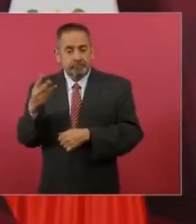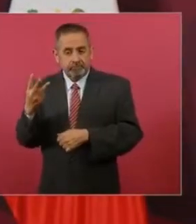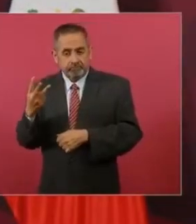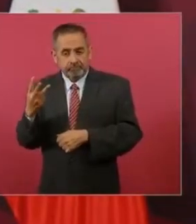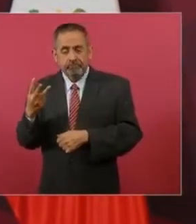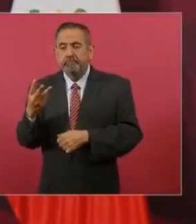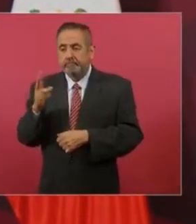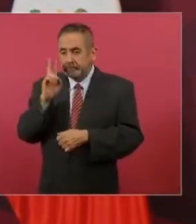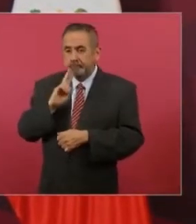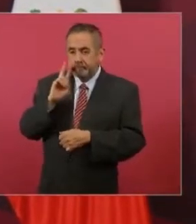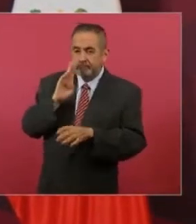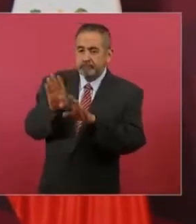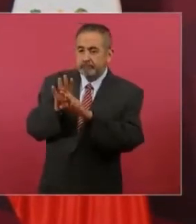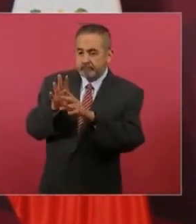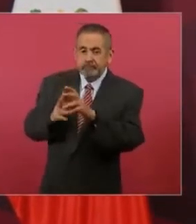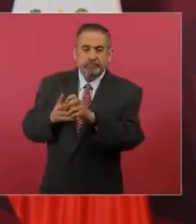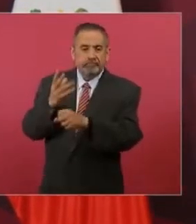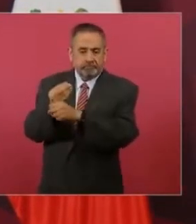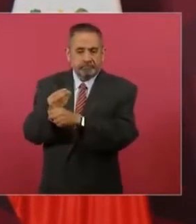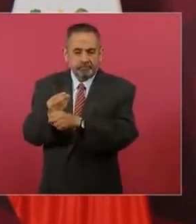reforma a la Constitución.